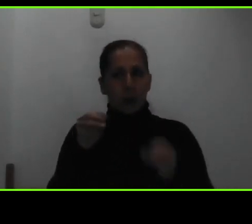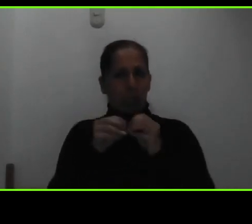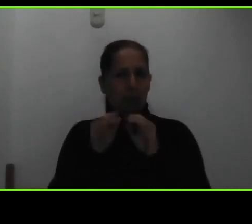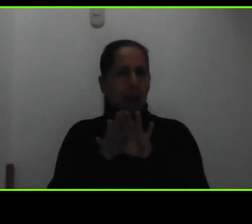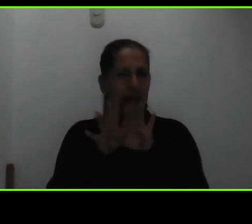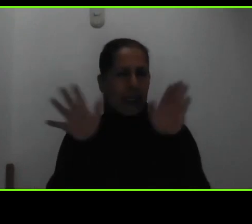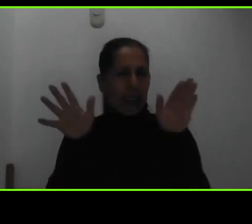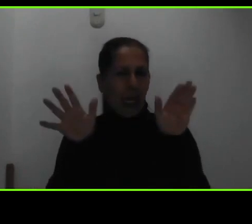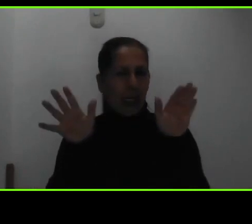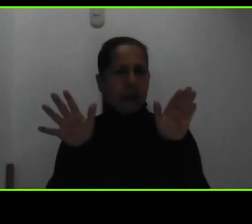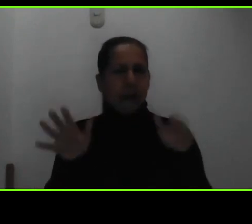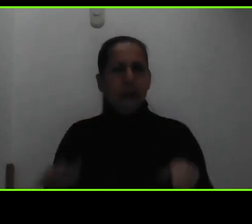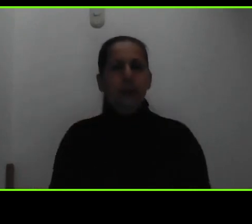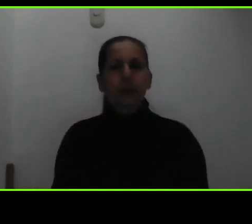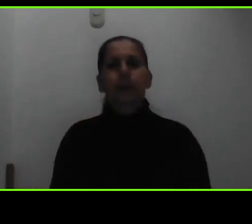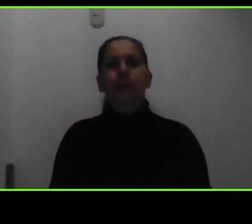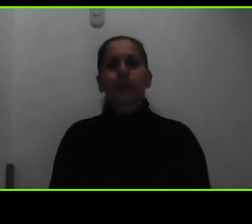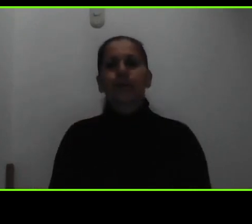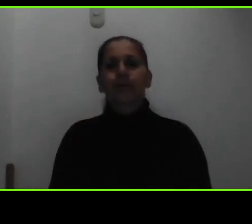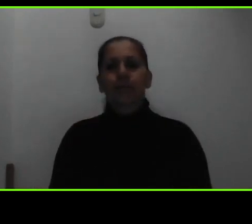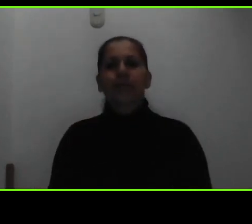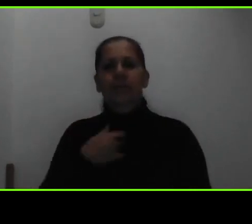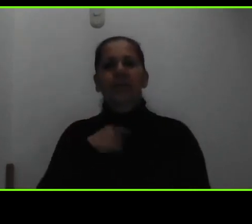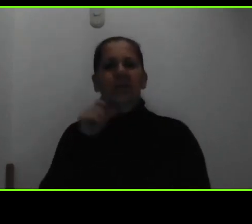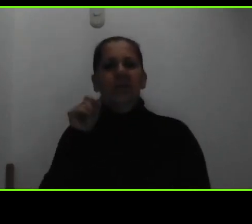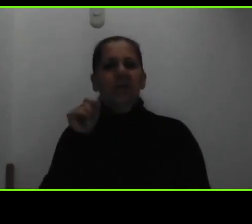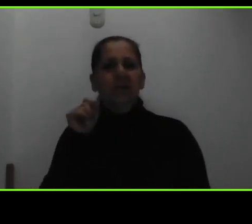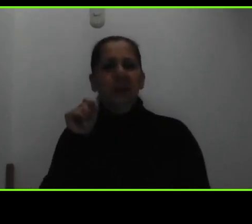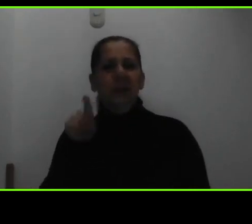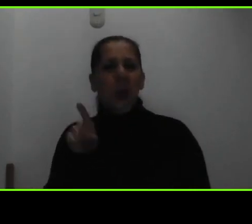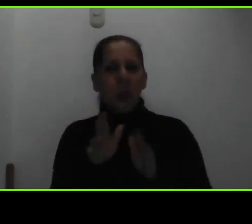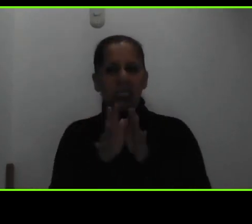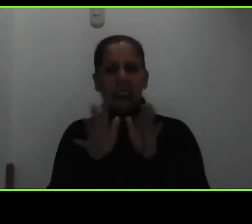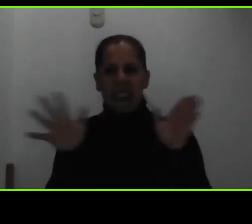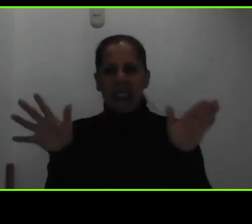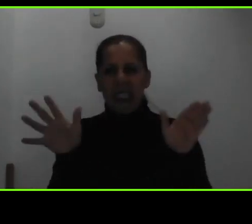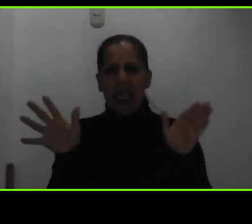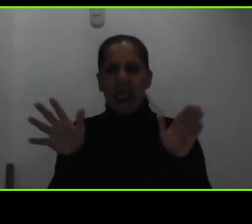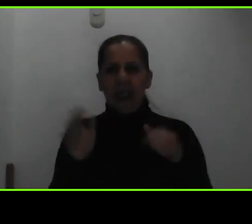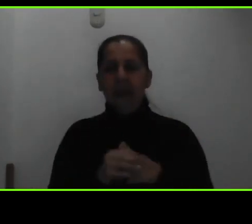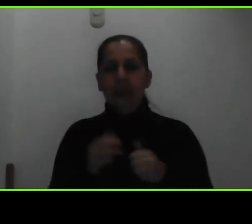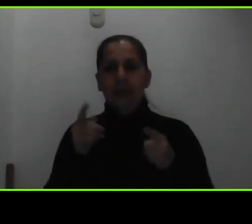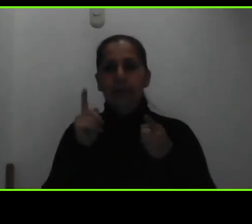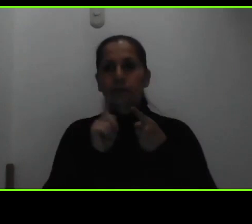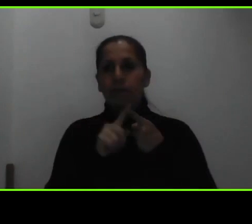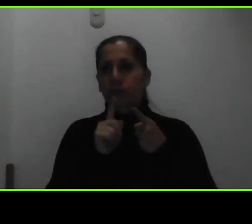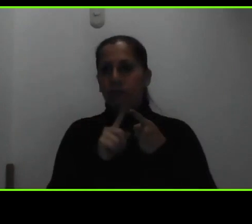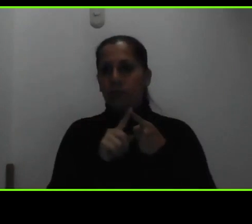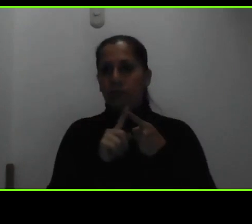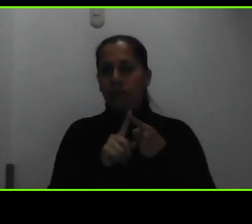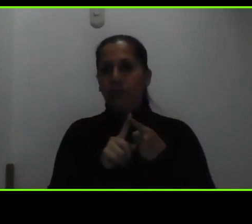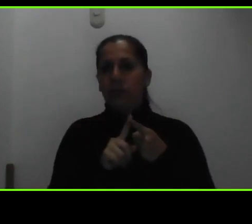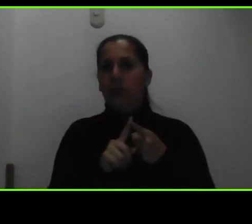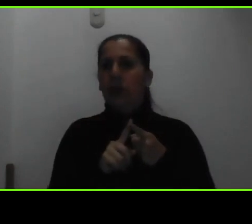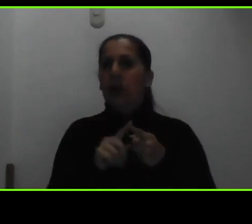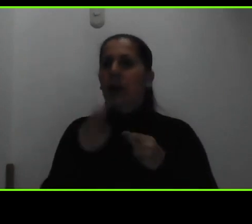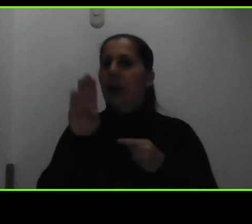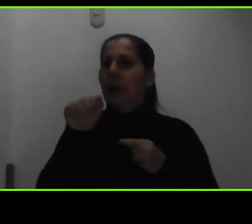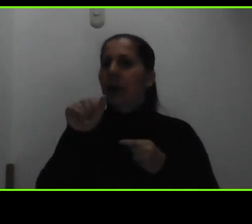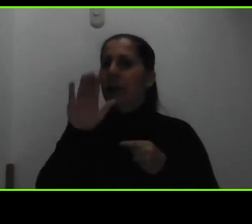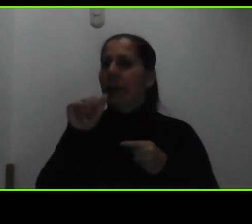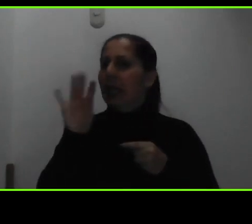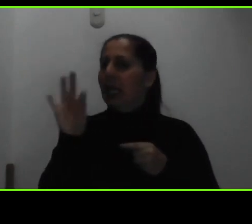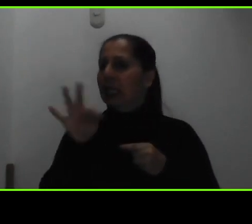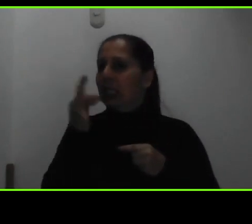generales las ubicamos como preguntas generales y una de ellas sería qué tipo de beca tiene la